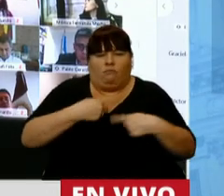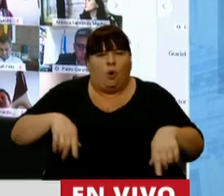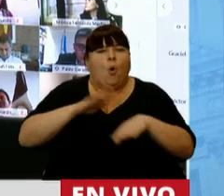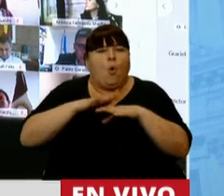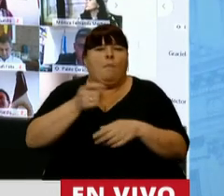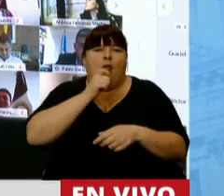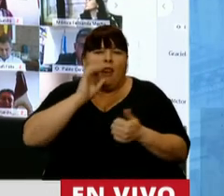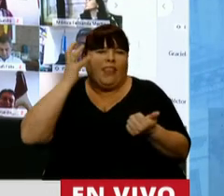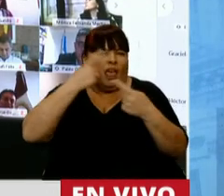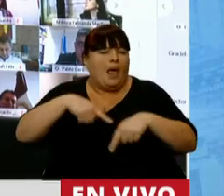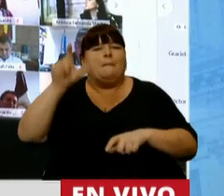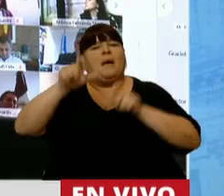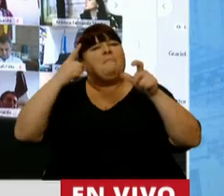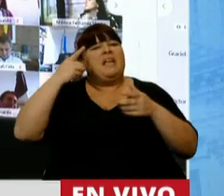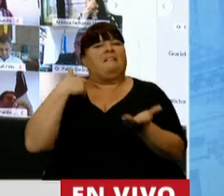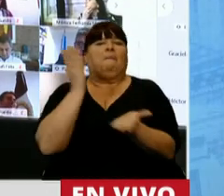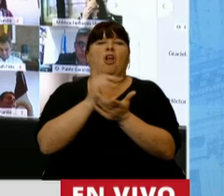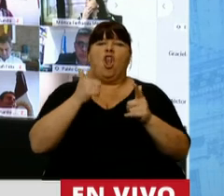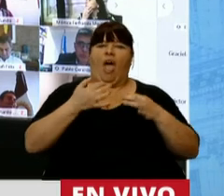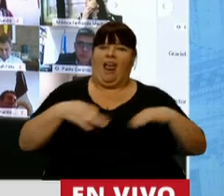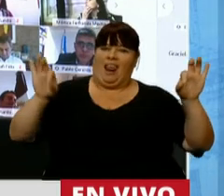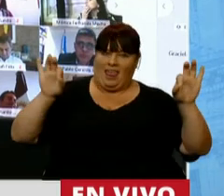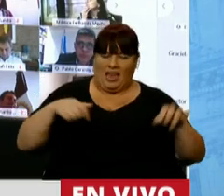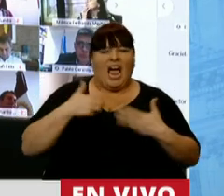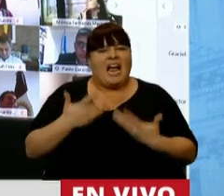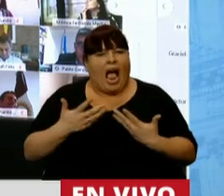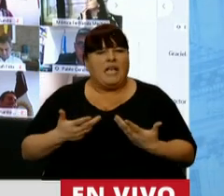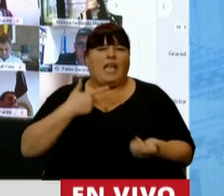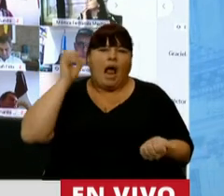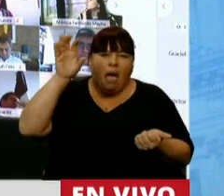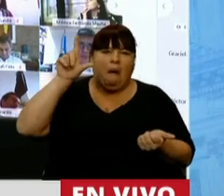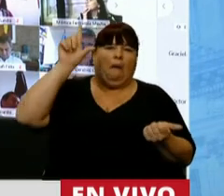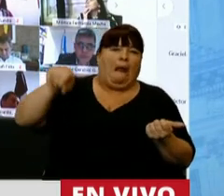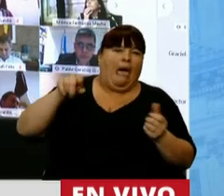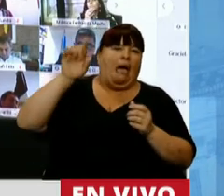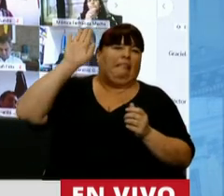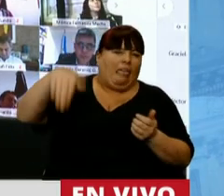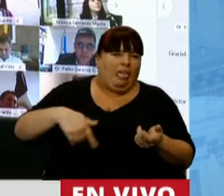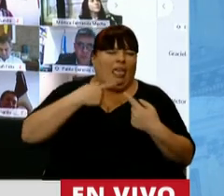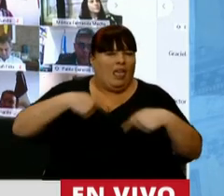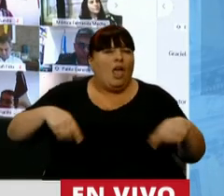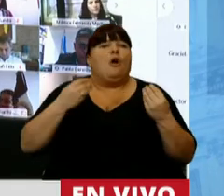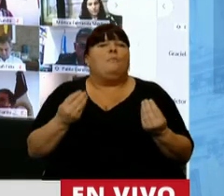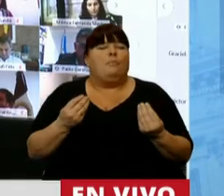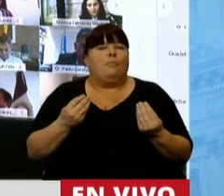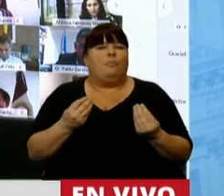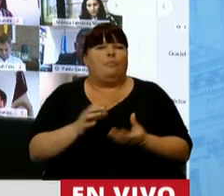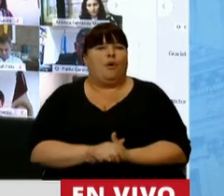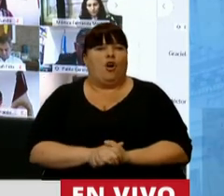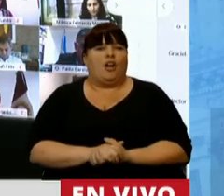estos multimedios y personajes que se creen impunes. Estamos cansados de ser vapuleados y menospreciados por quienes se